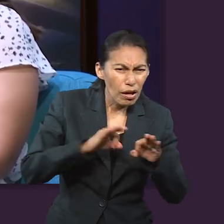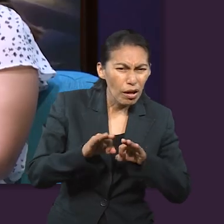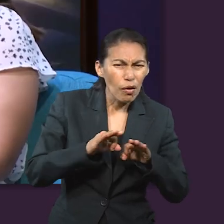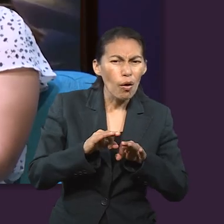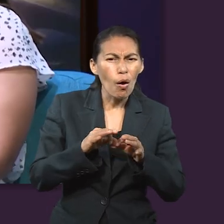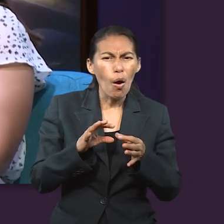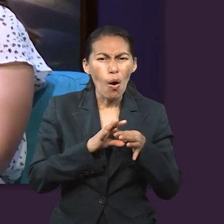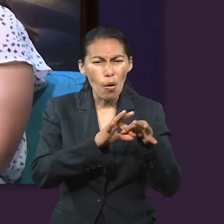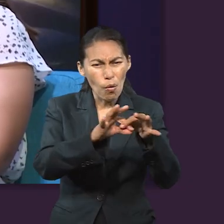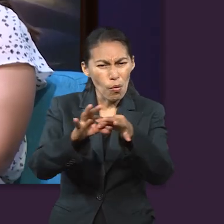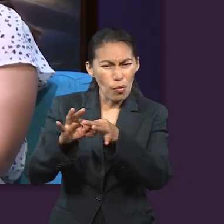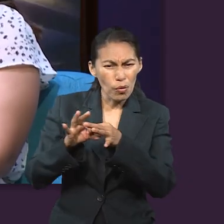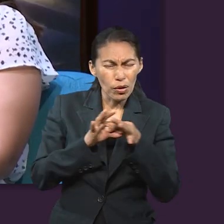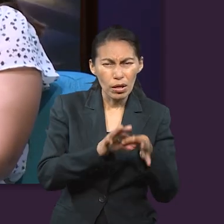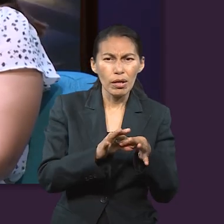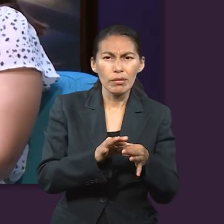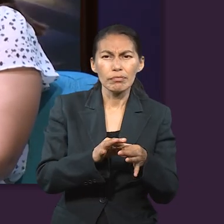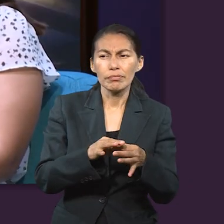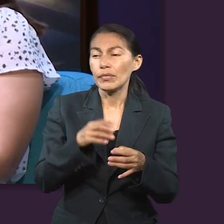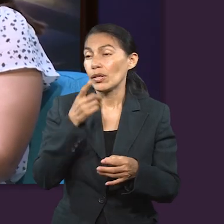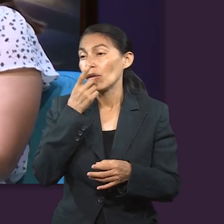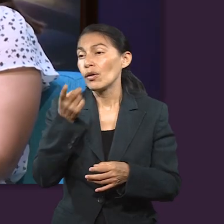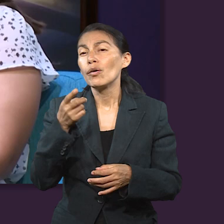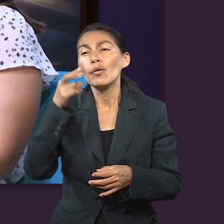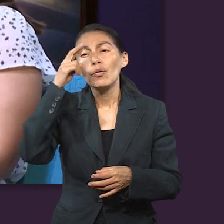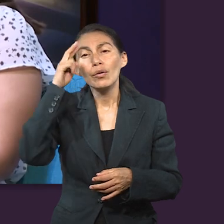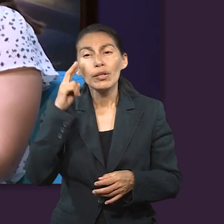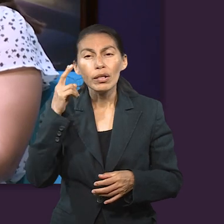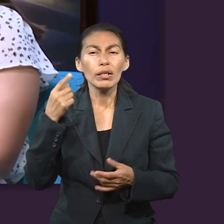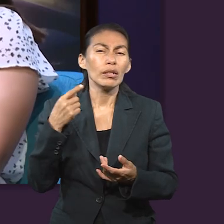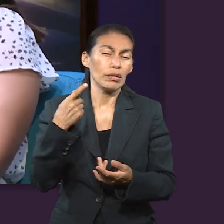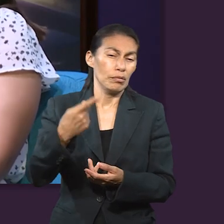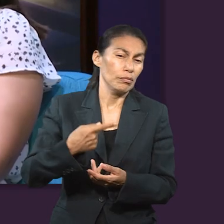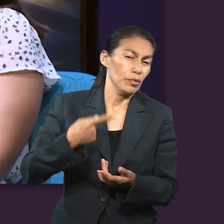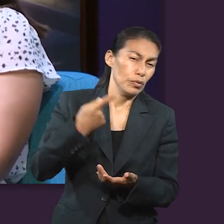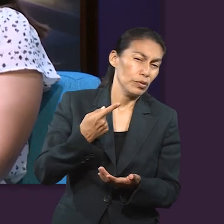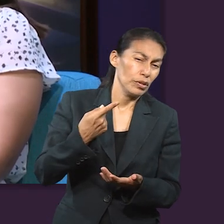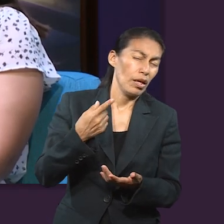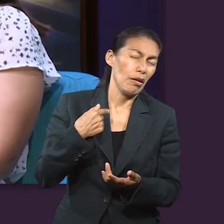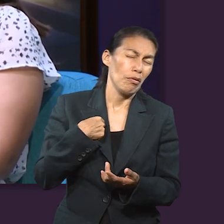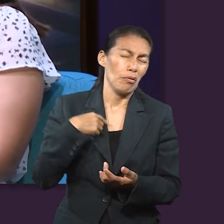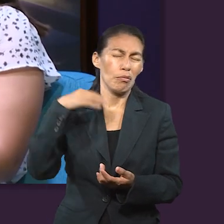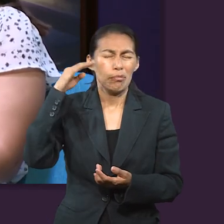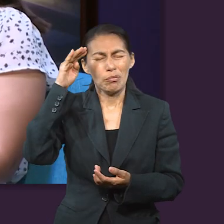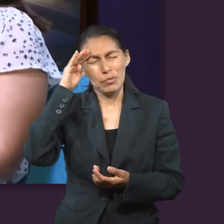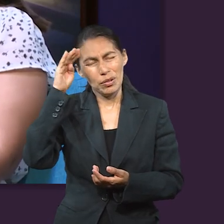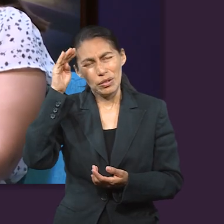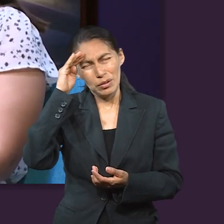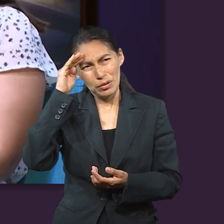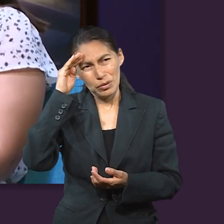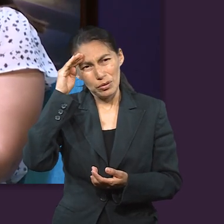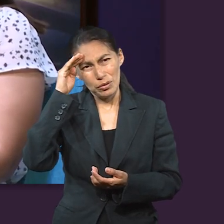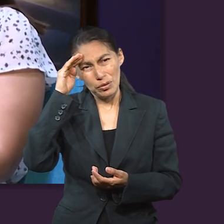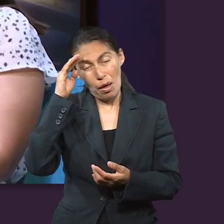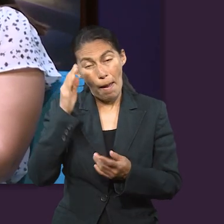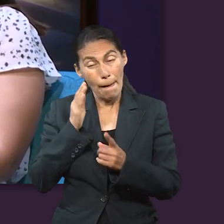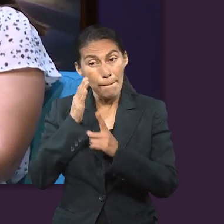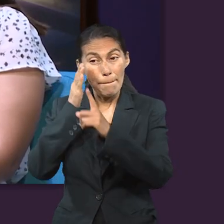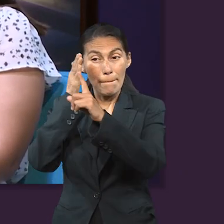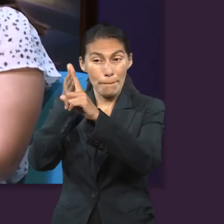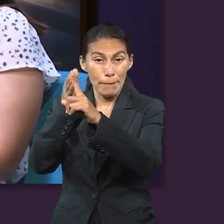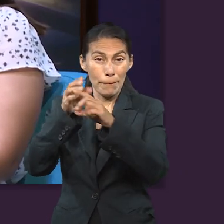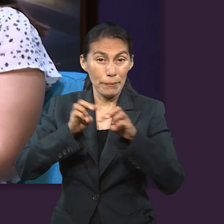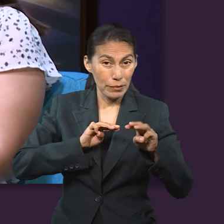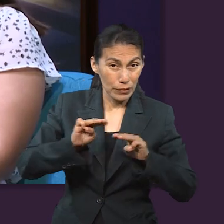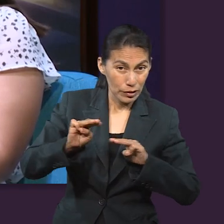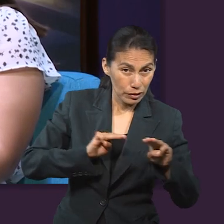hacer un trabajo en unidad. Con lo que mencionaba Uriel y con la pregunta que nos hiciste, me pongo a reflexionar cuán importante es